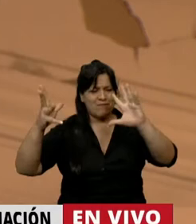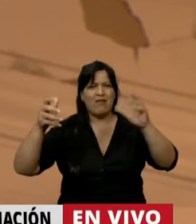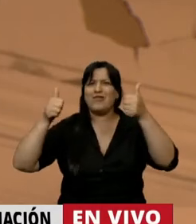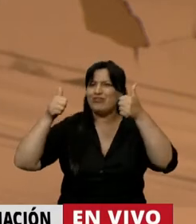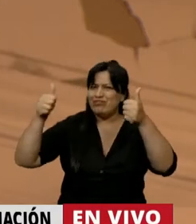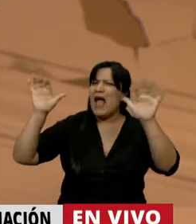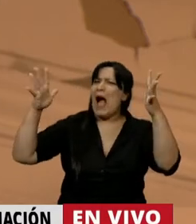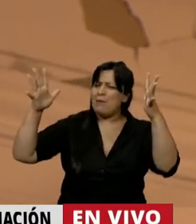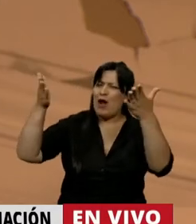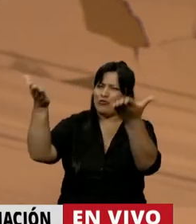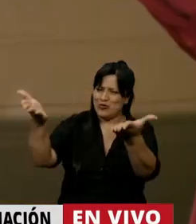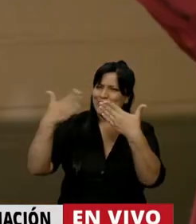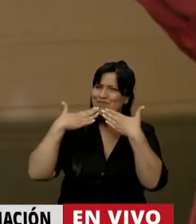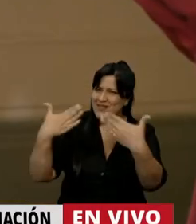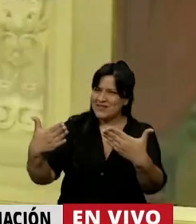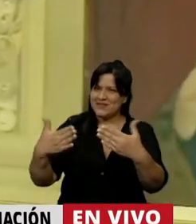tienen el aplauso.